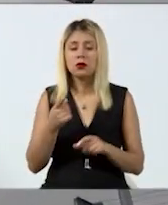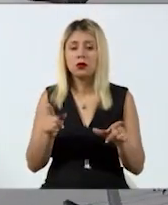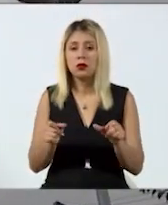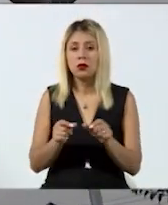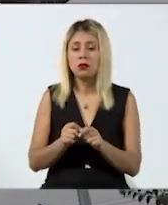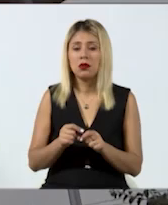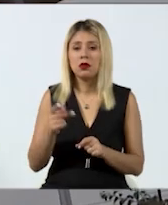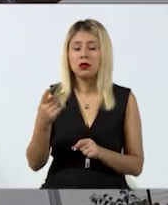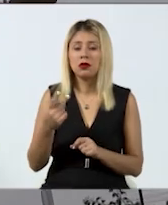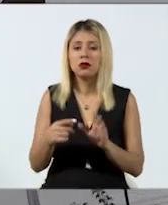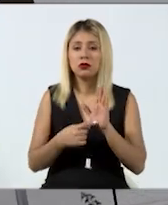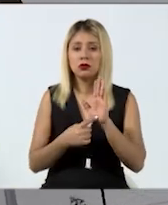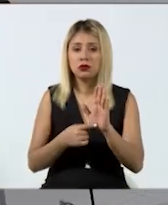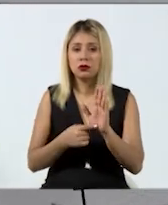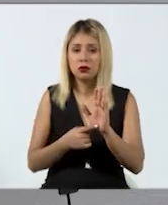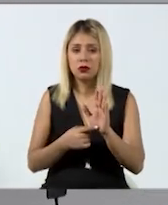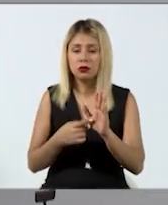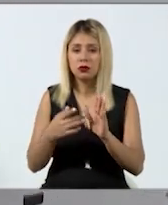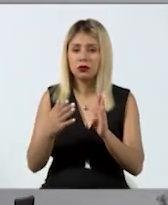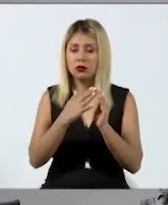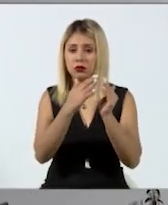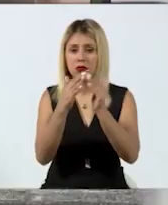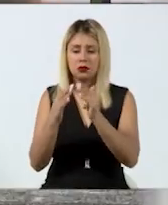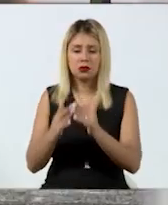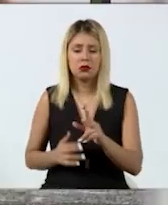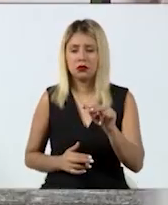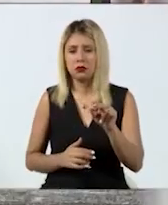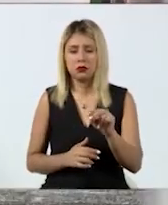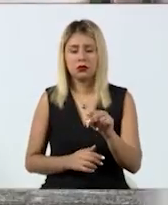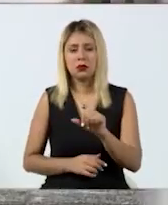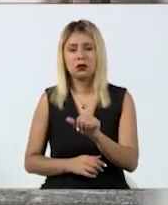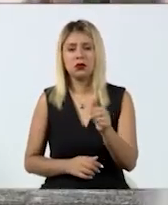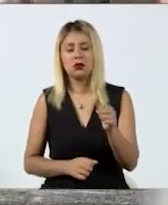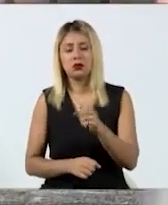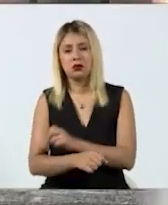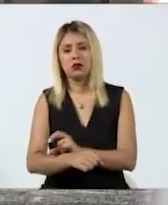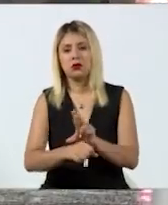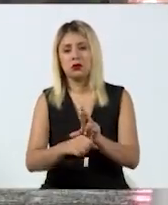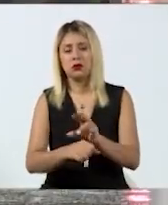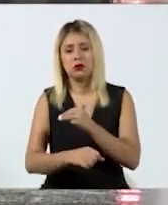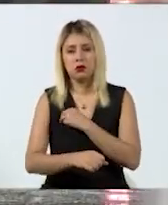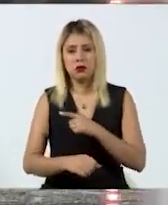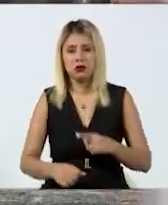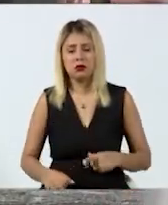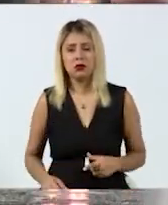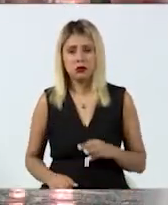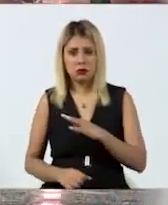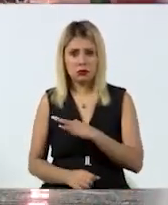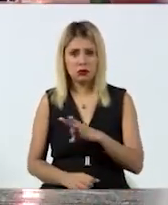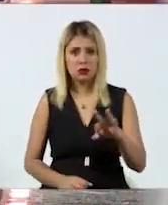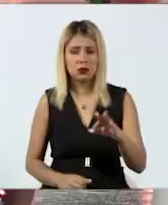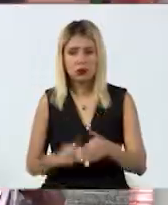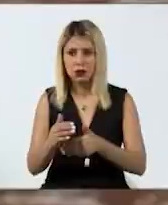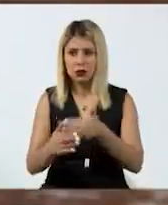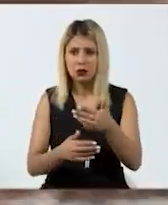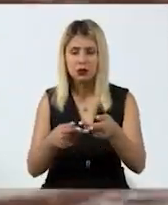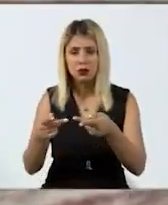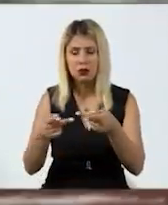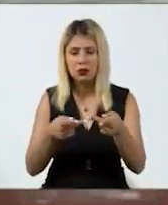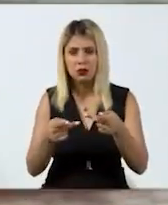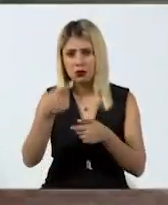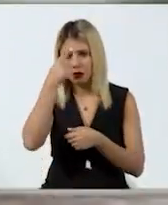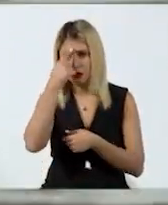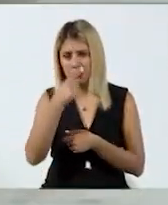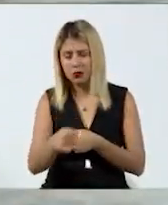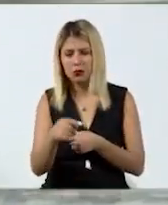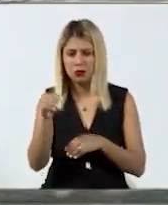zona habitacional, entonces en coordinación con los municipios hemos buscado que se tenga la